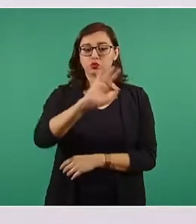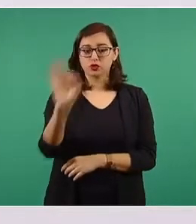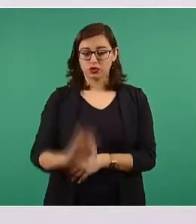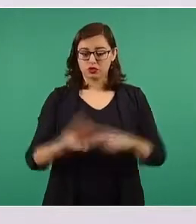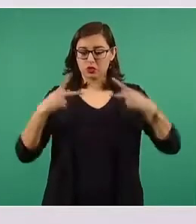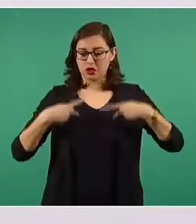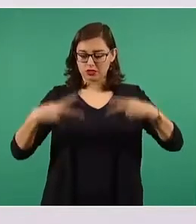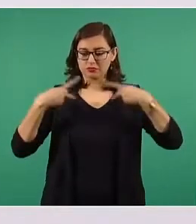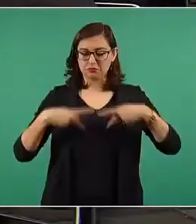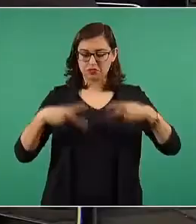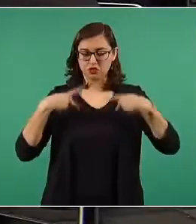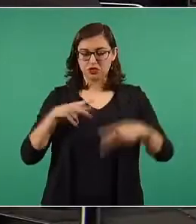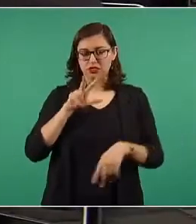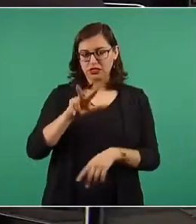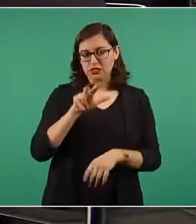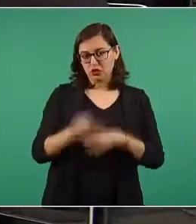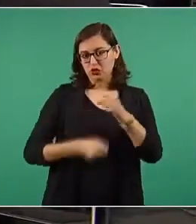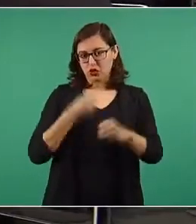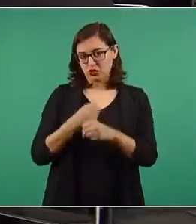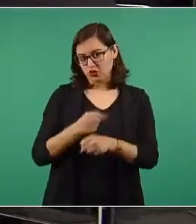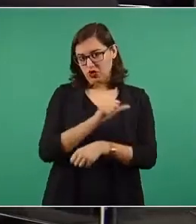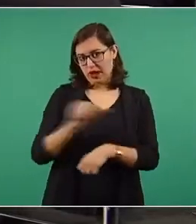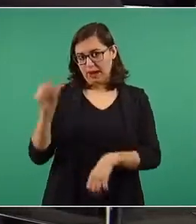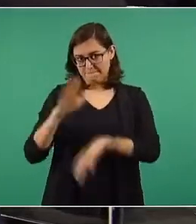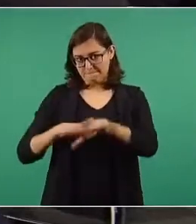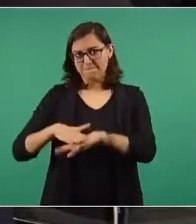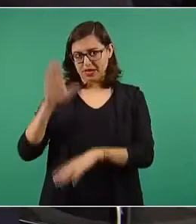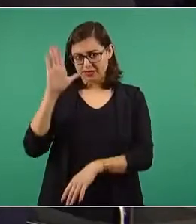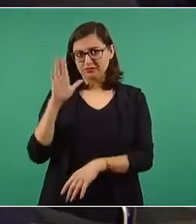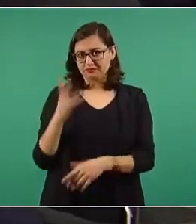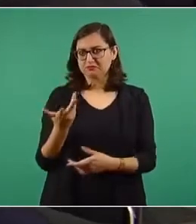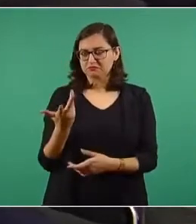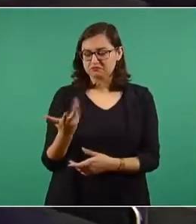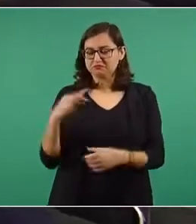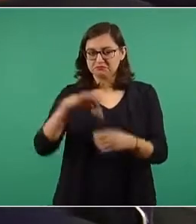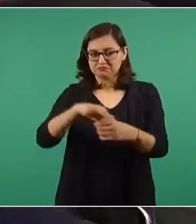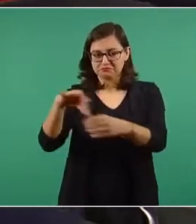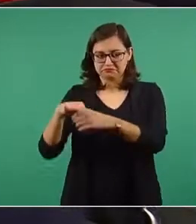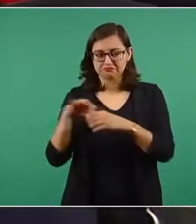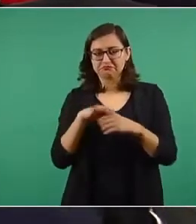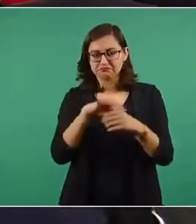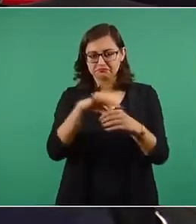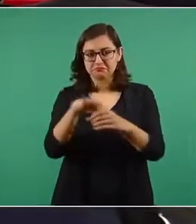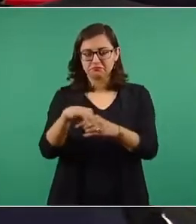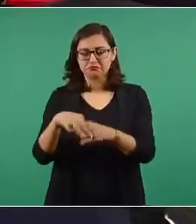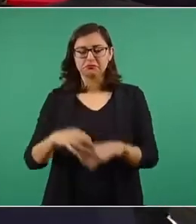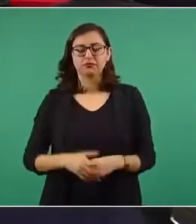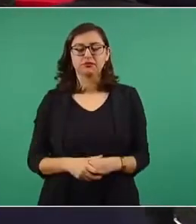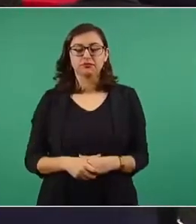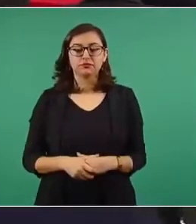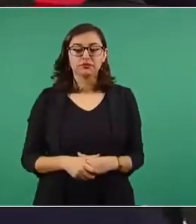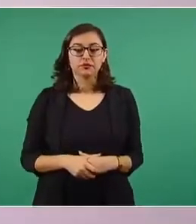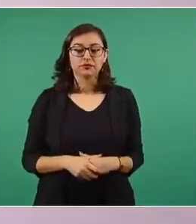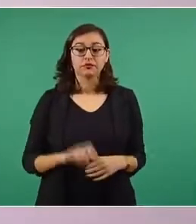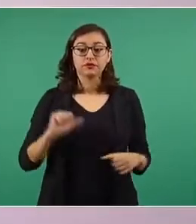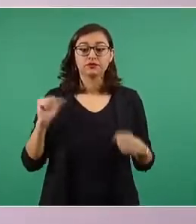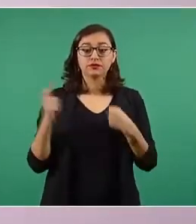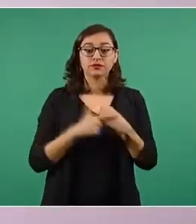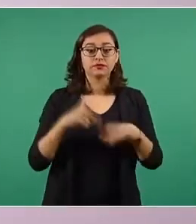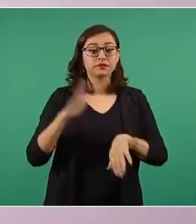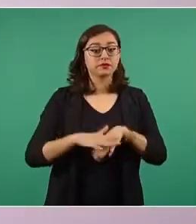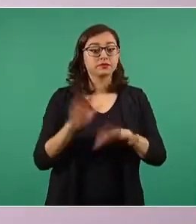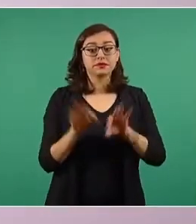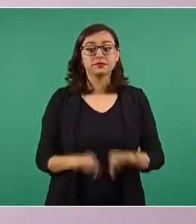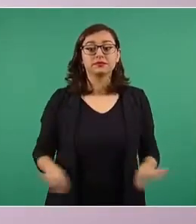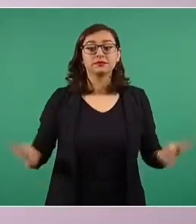de los 93 millones de empadronados. Y algo muy importante,